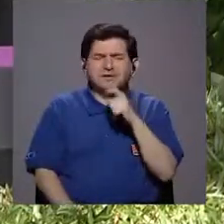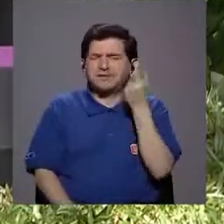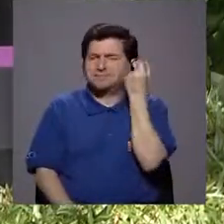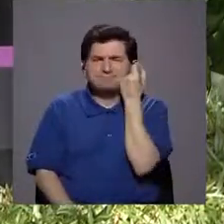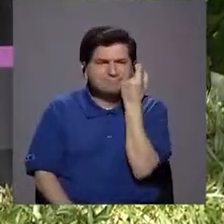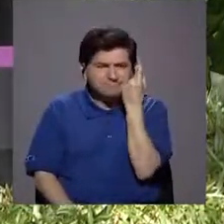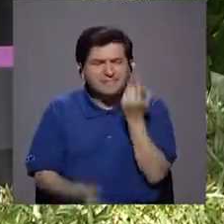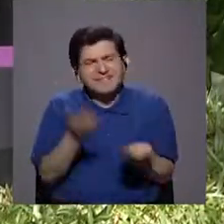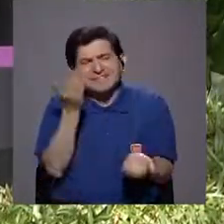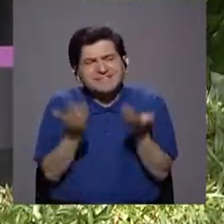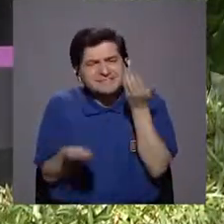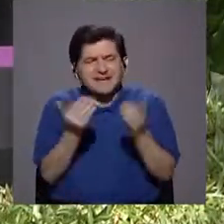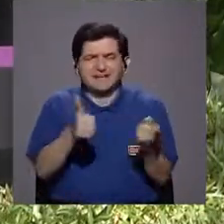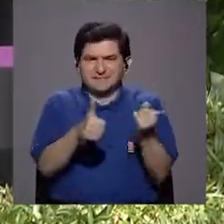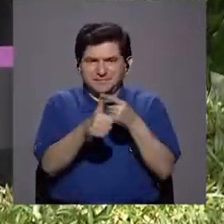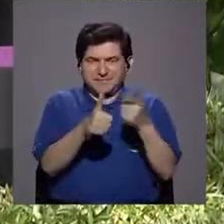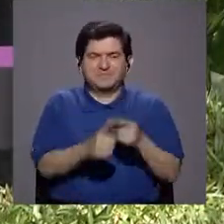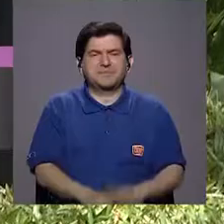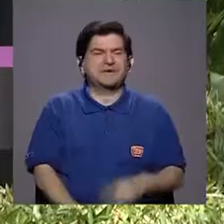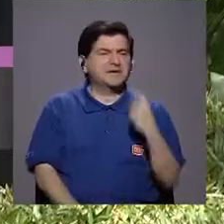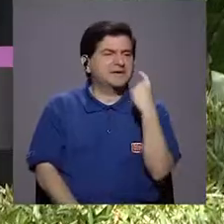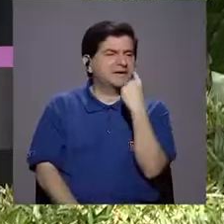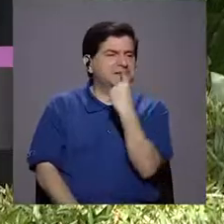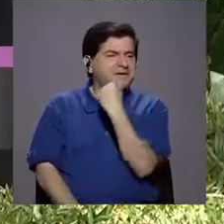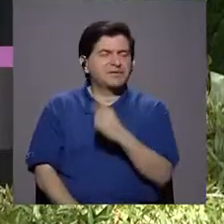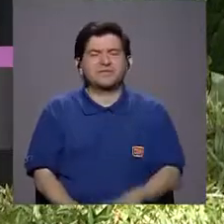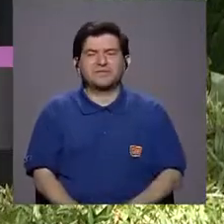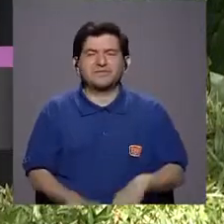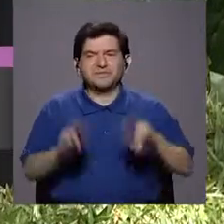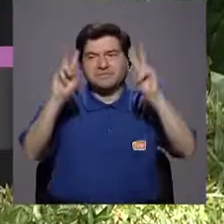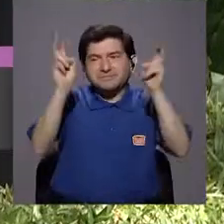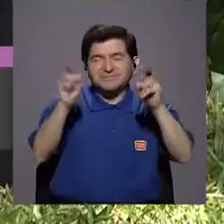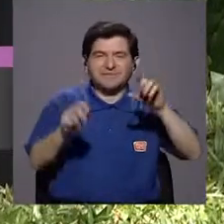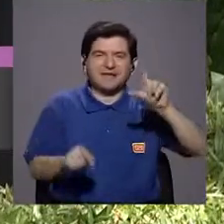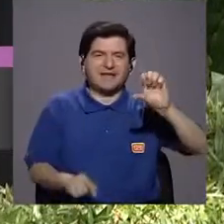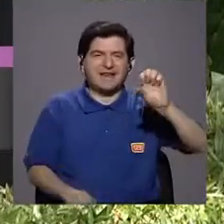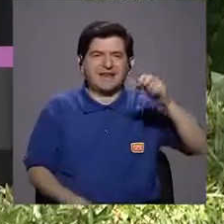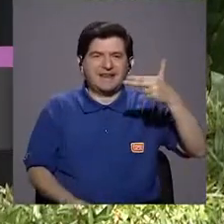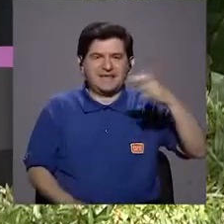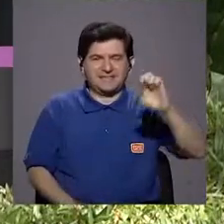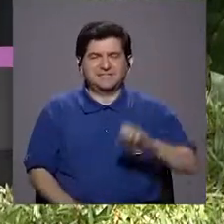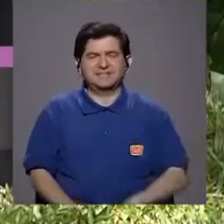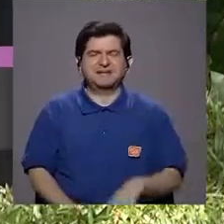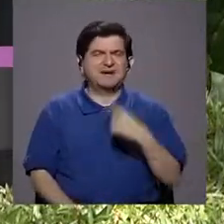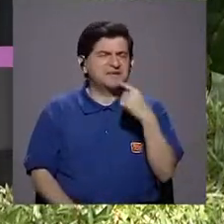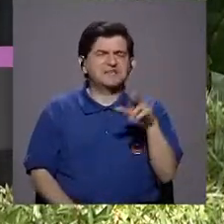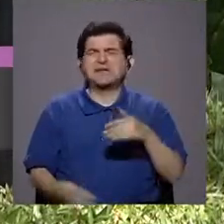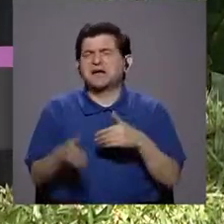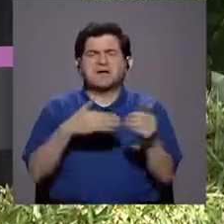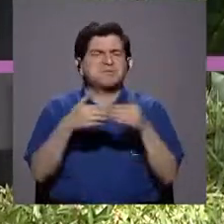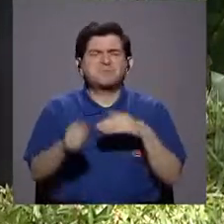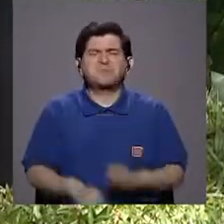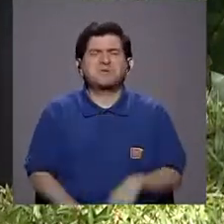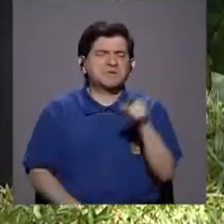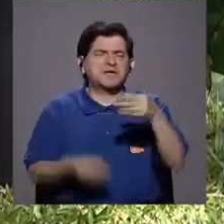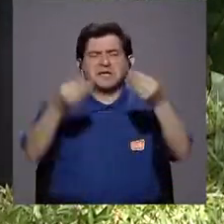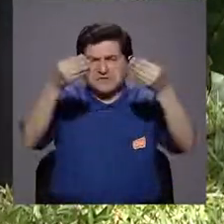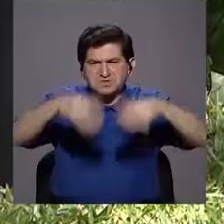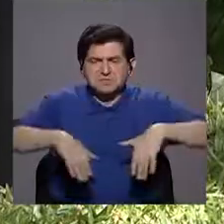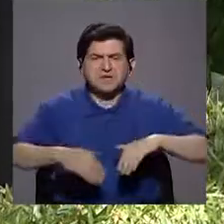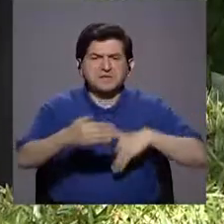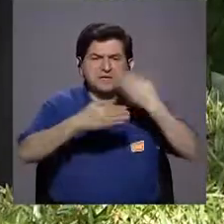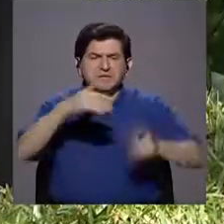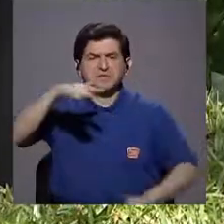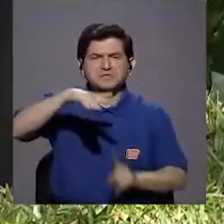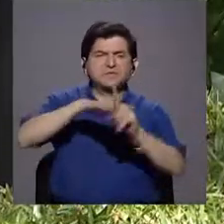primero tenés dientes de siduos o de leche, ¿verdad? Entonces dicen, ah, bueno, no, se le van a caer y vienen otros.